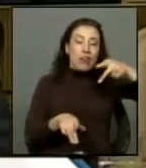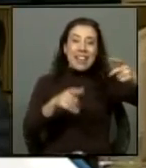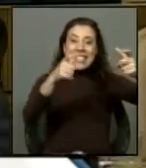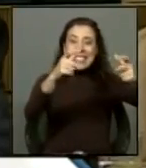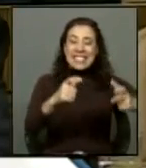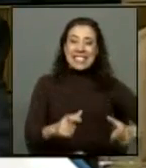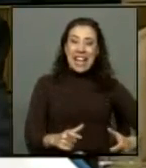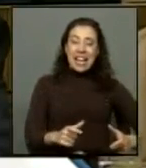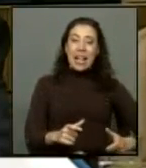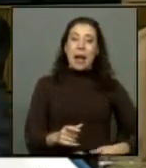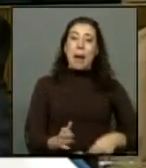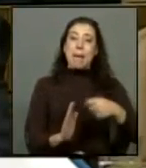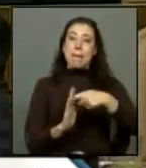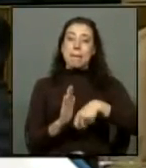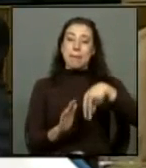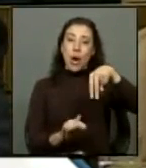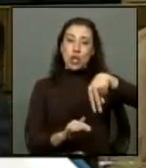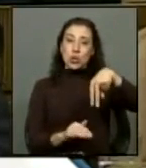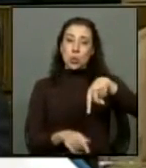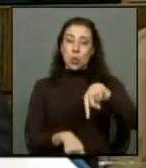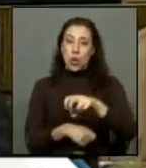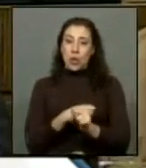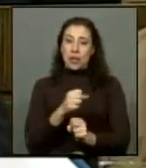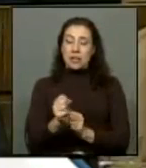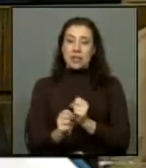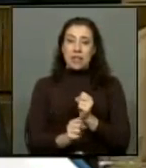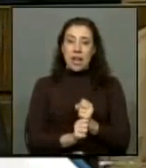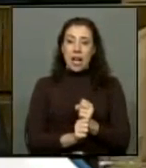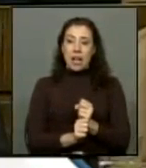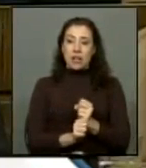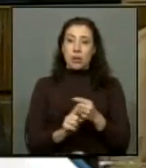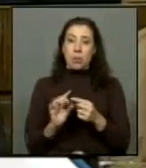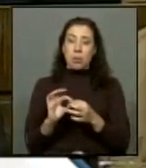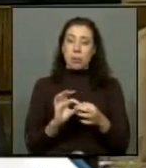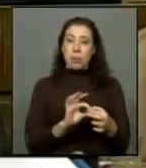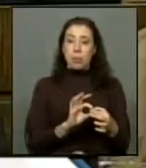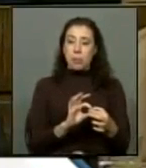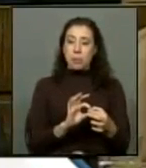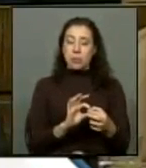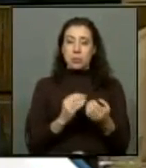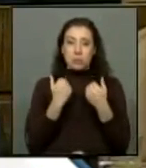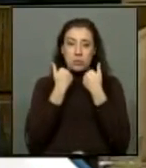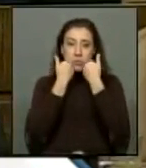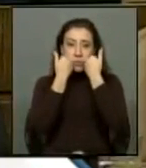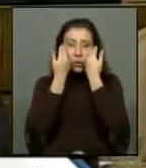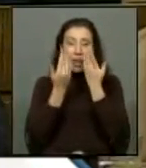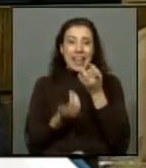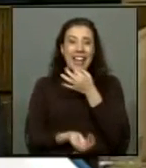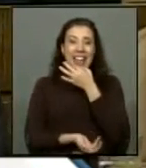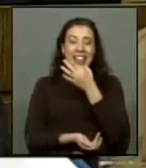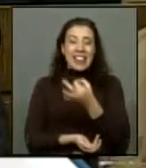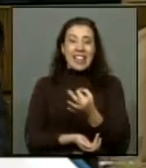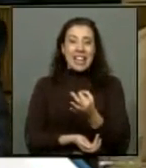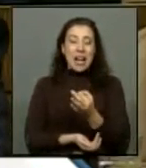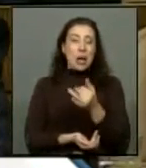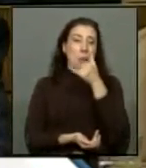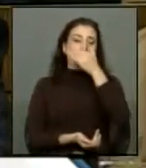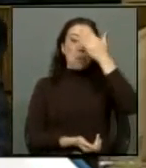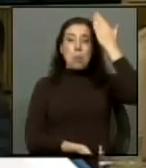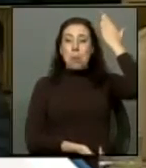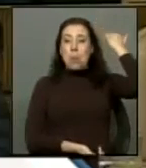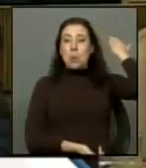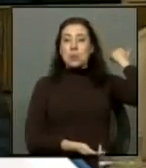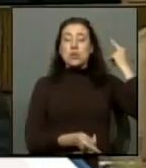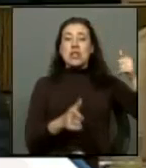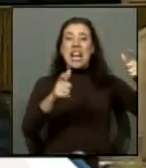durante el mes de junio del presente año. Por eso es impresentable que afirme que desde hace mucho tiempo ese